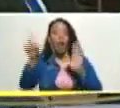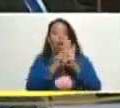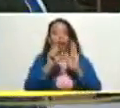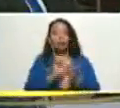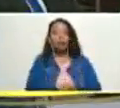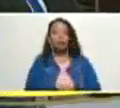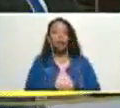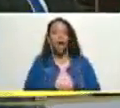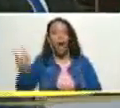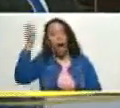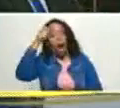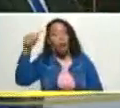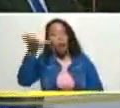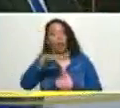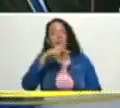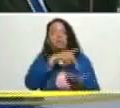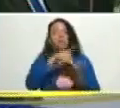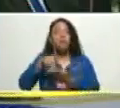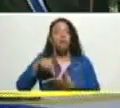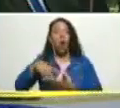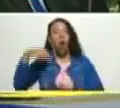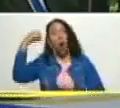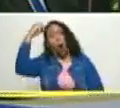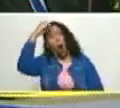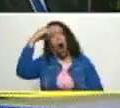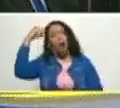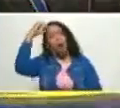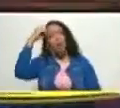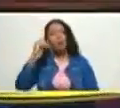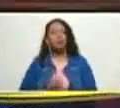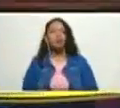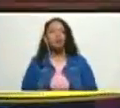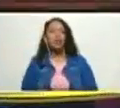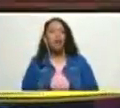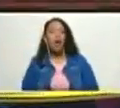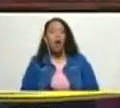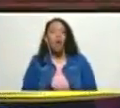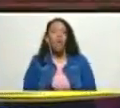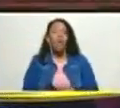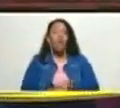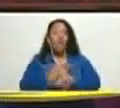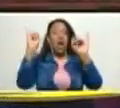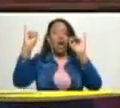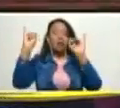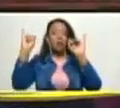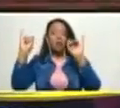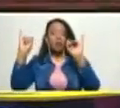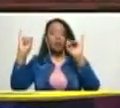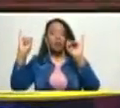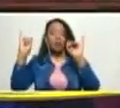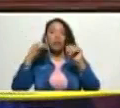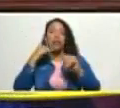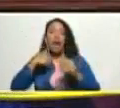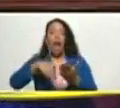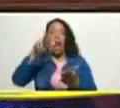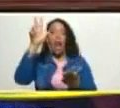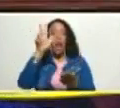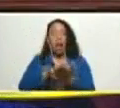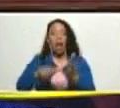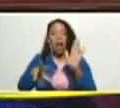que el pueblo participe con su opinión y que al final de los caminos cuando la ley sea aprobada